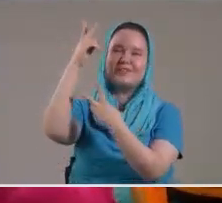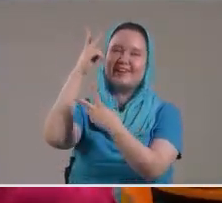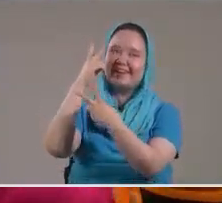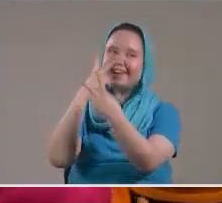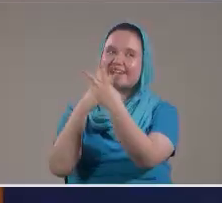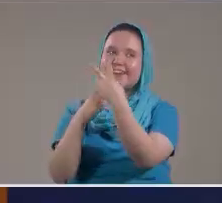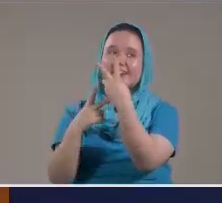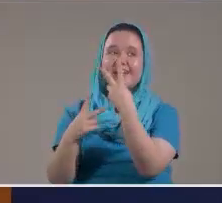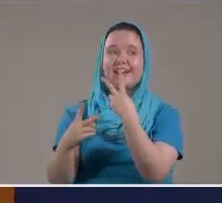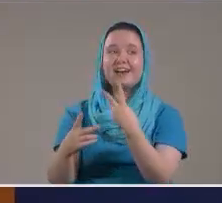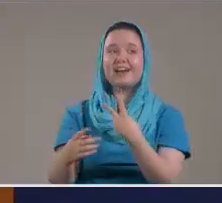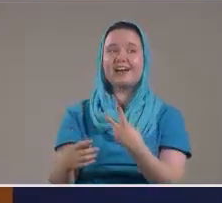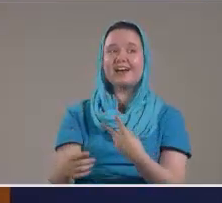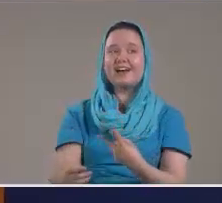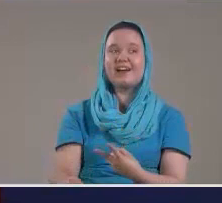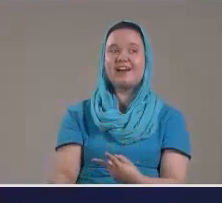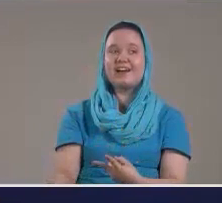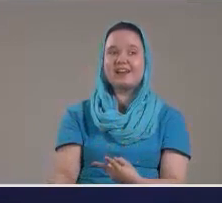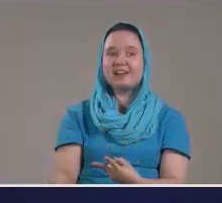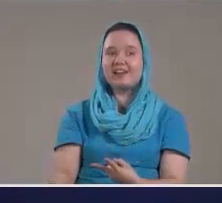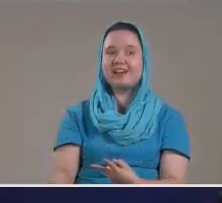De su pronta venida